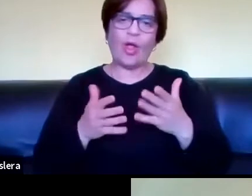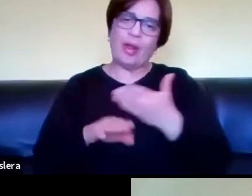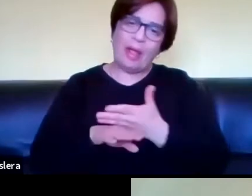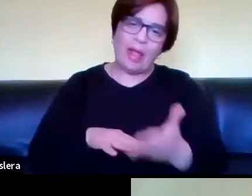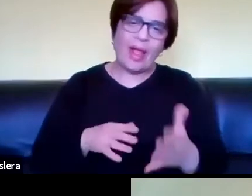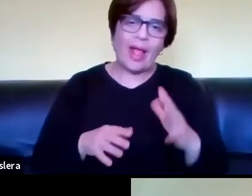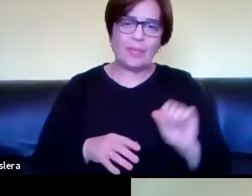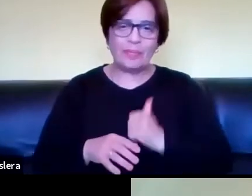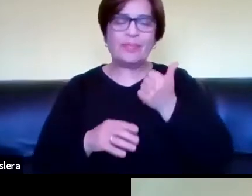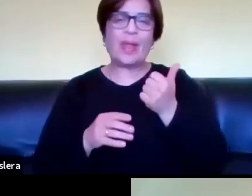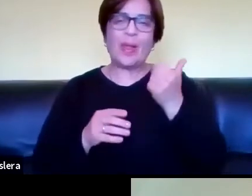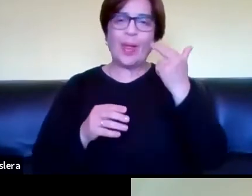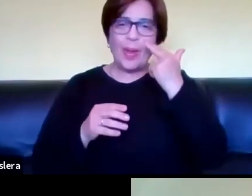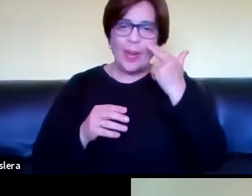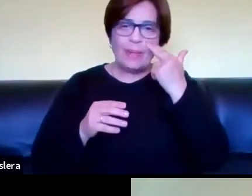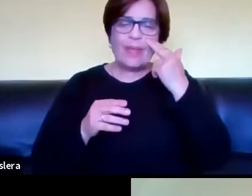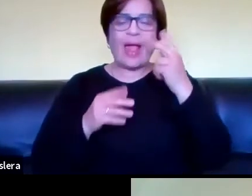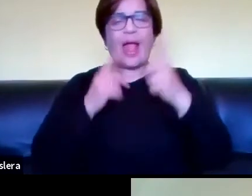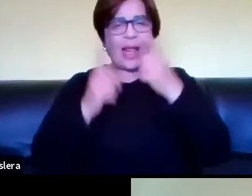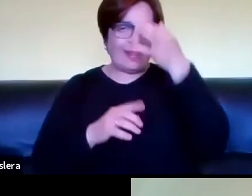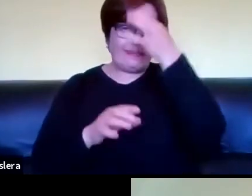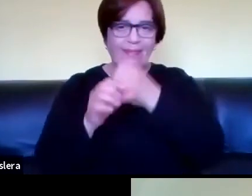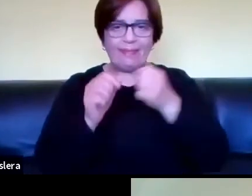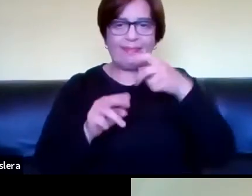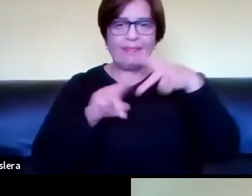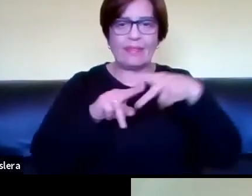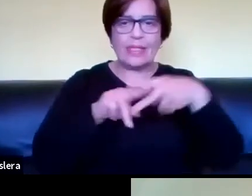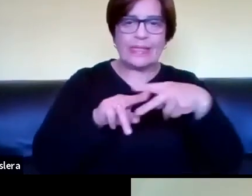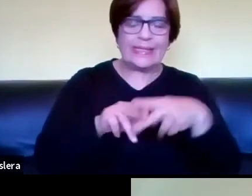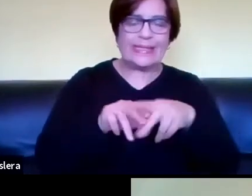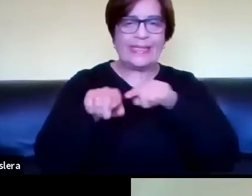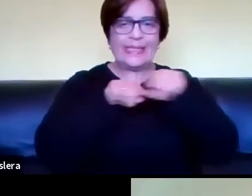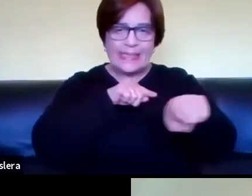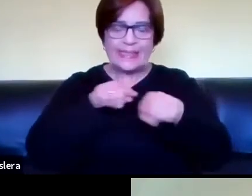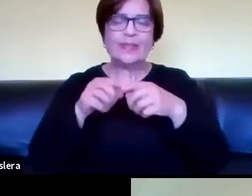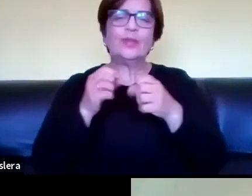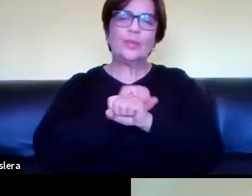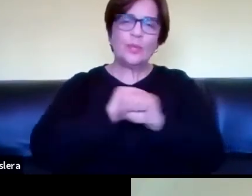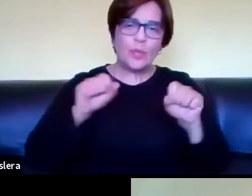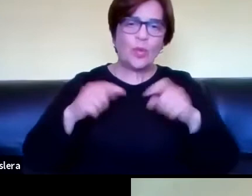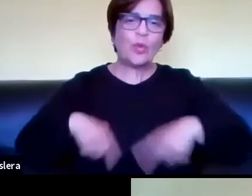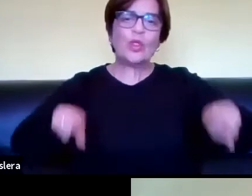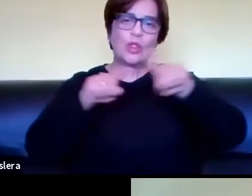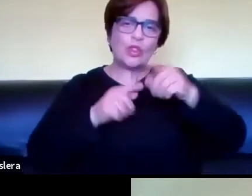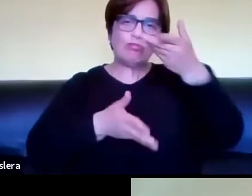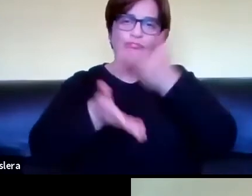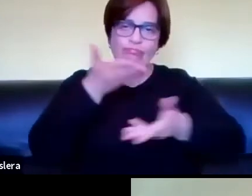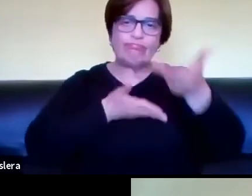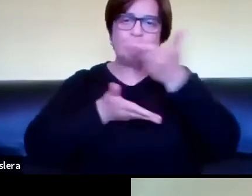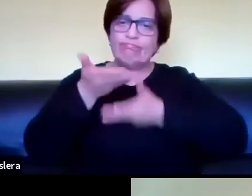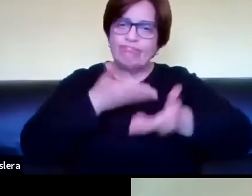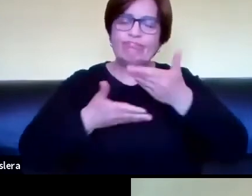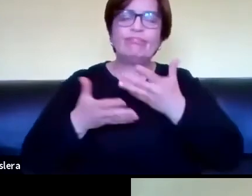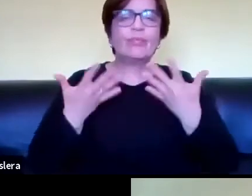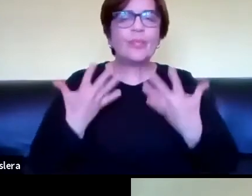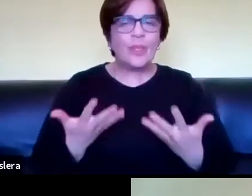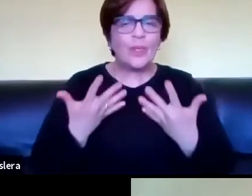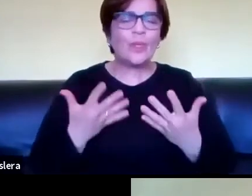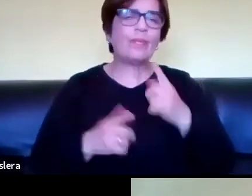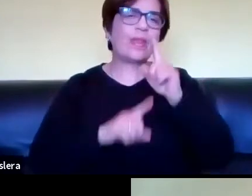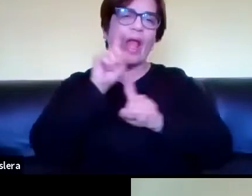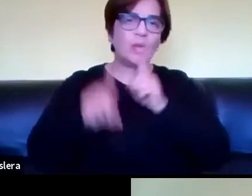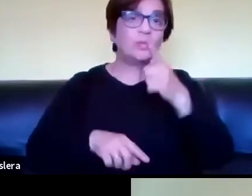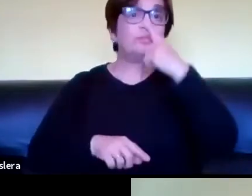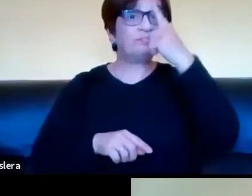con algunos problemillas técnicos para salir en el vivo, así podemos tener también el intercambio con todos aquellos que están